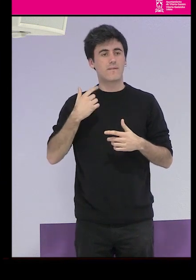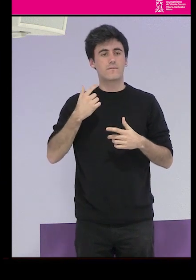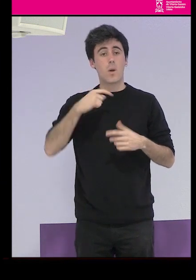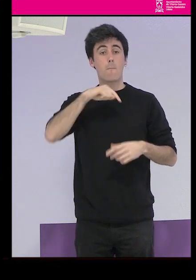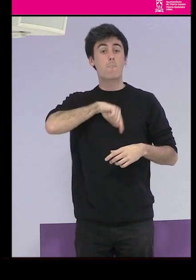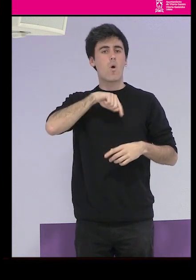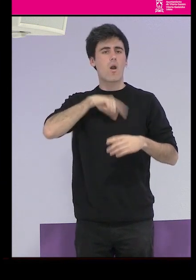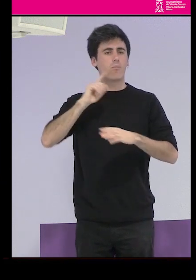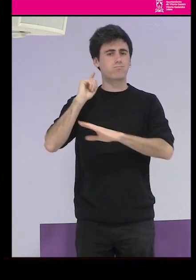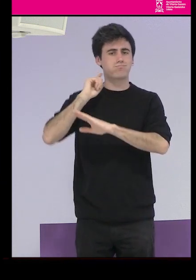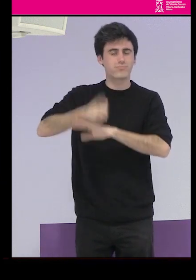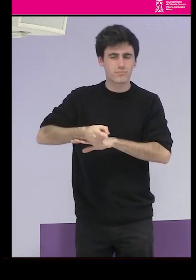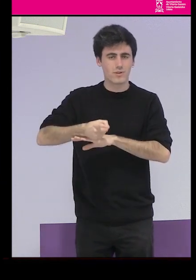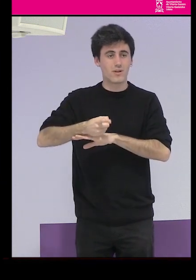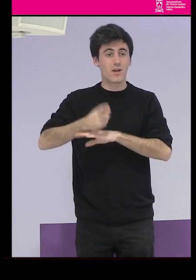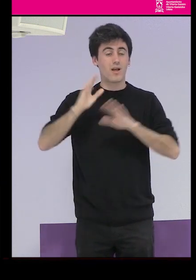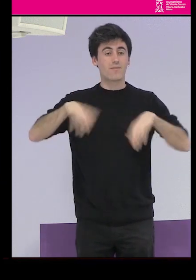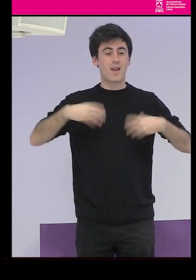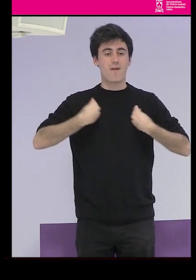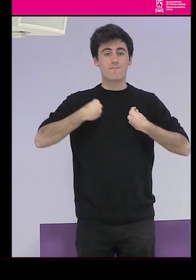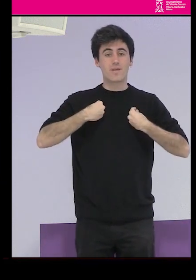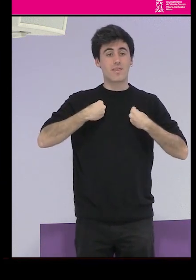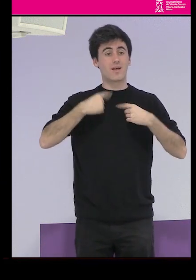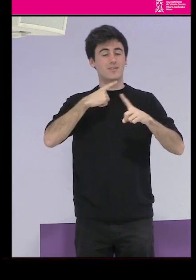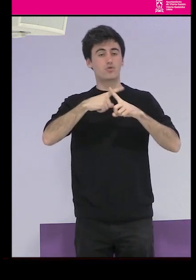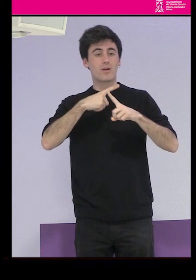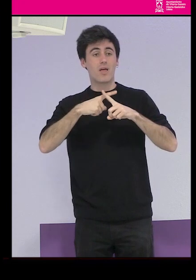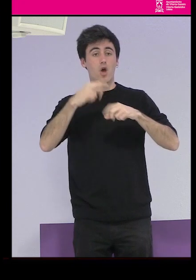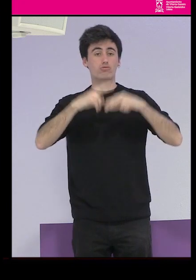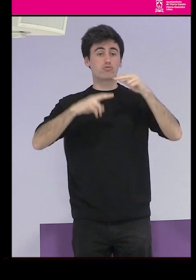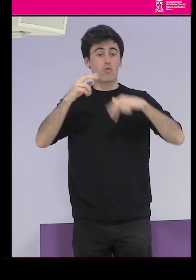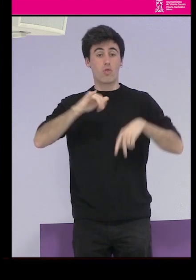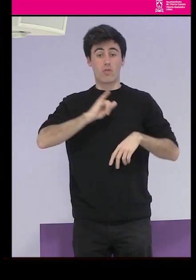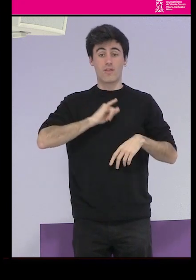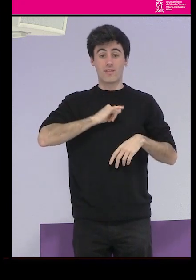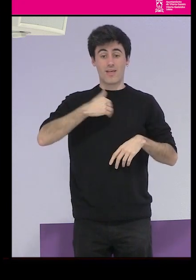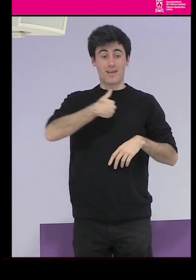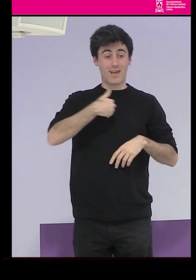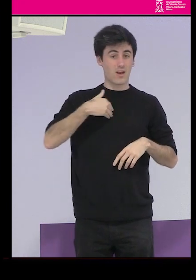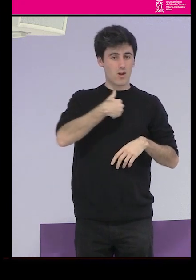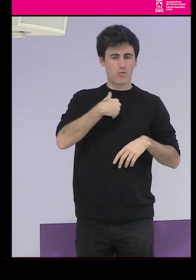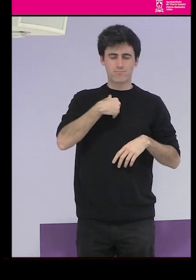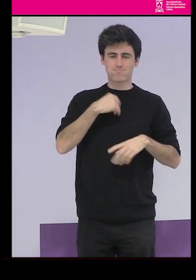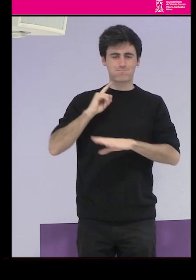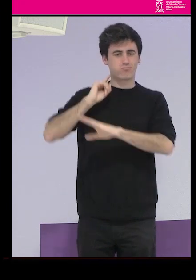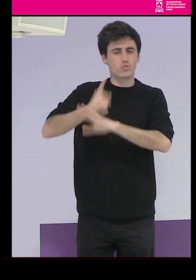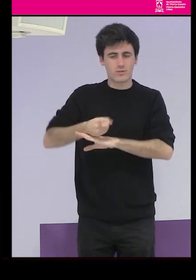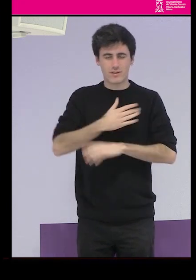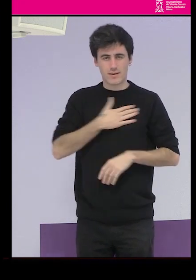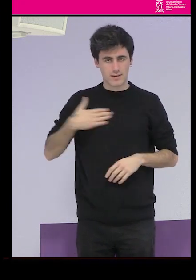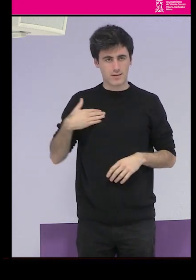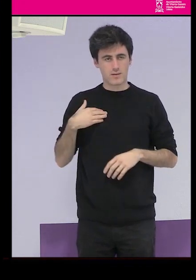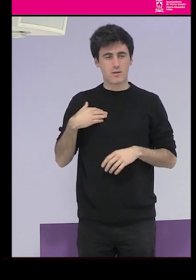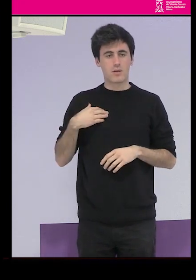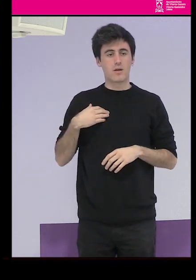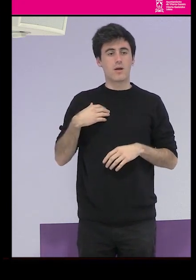una moral y una manera de entender la vida, la sexualidad y la construcción de género de las mujeres. Estuvieron personal